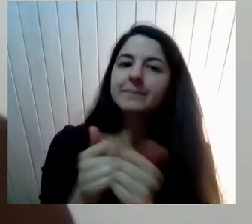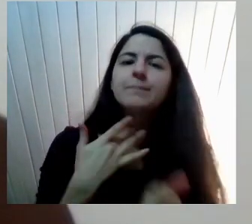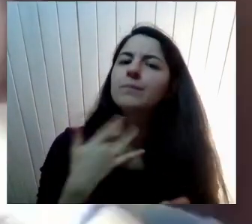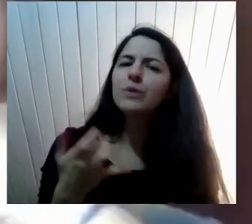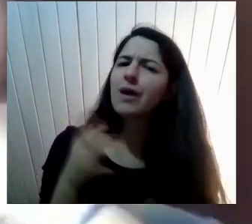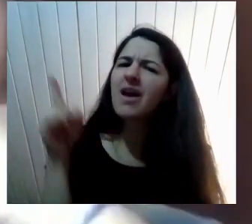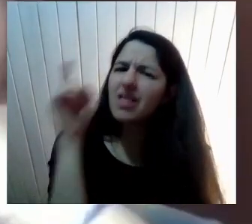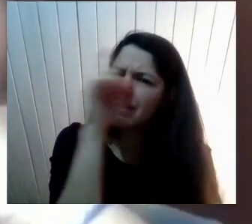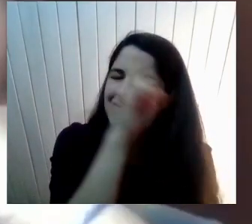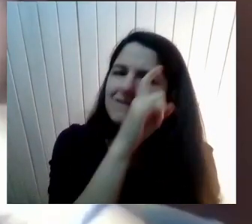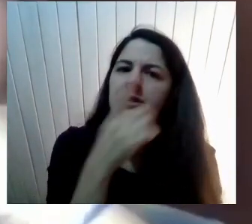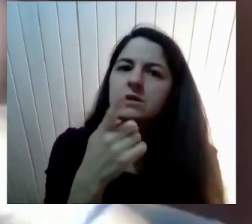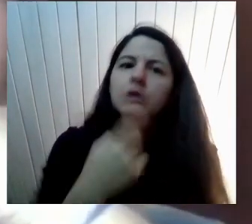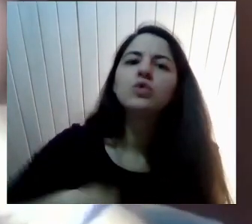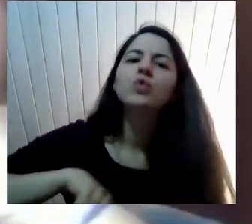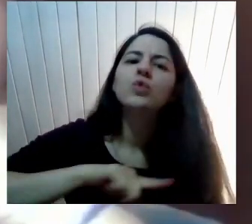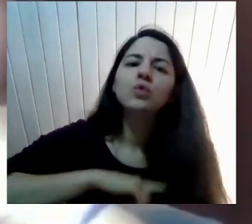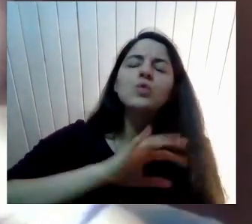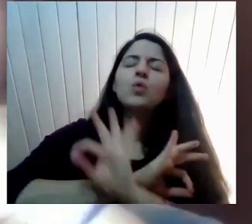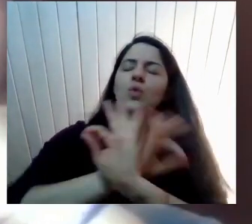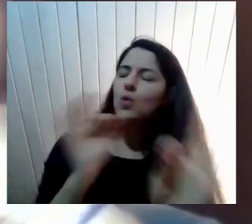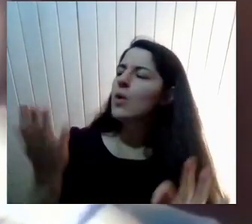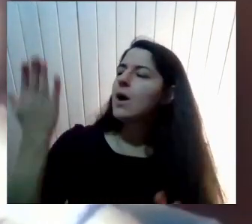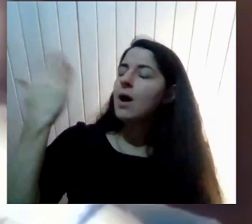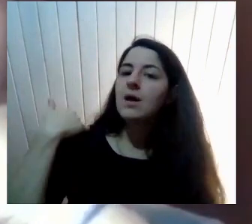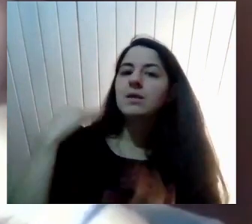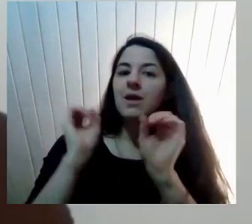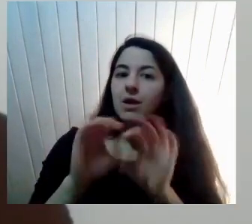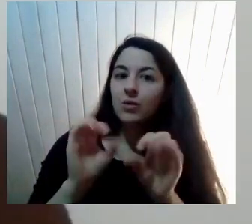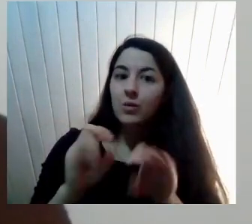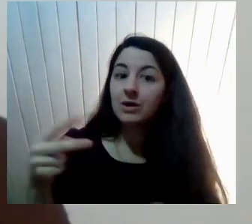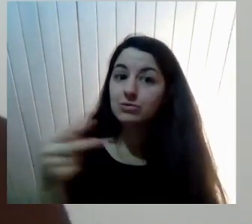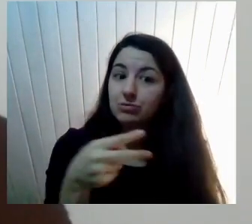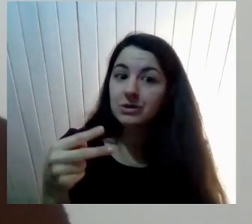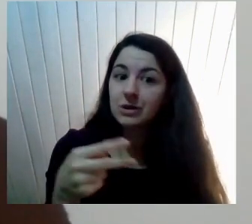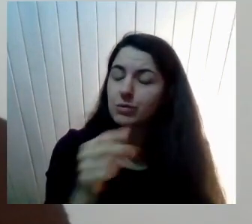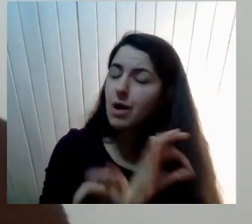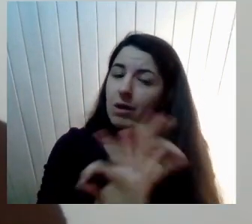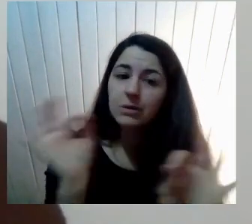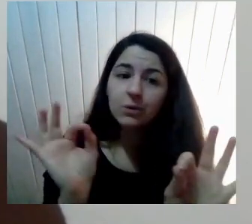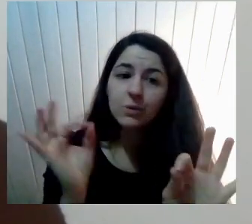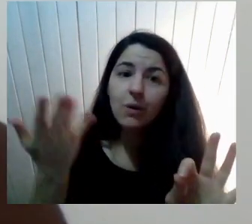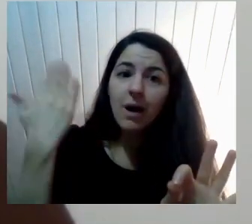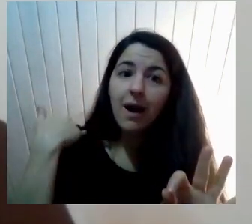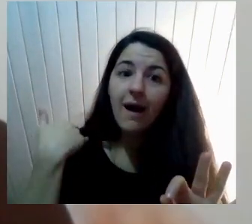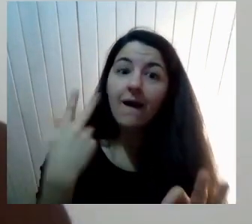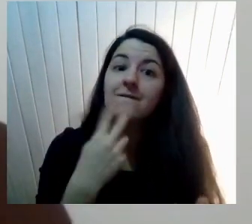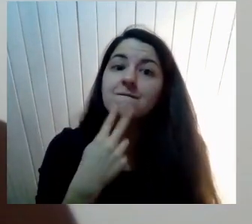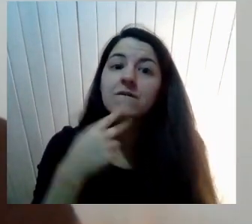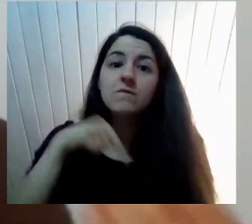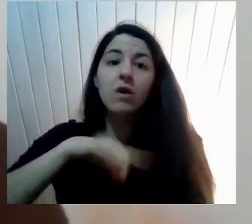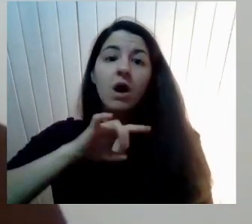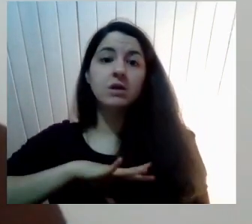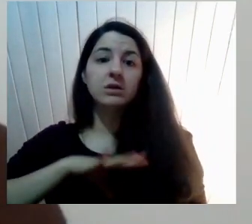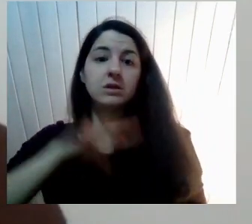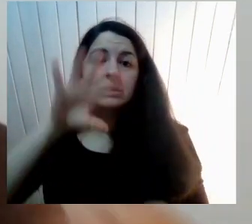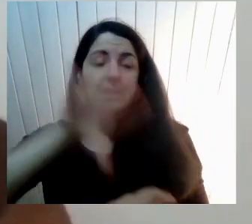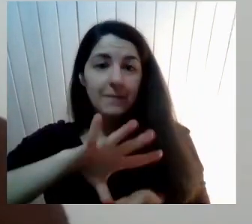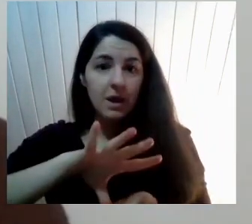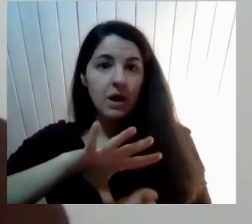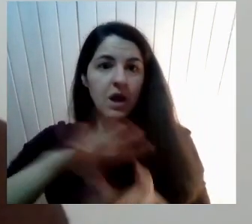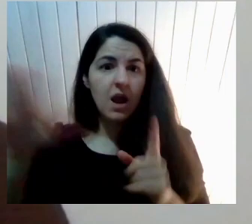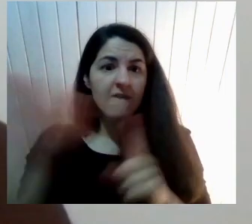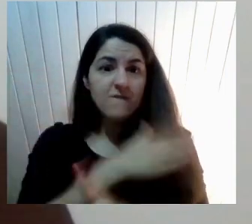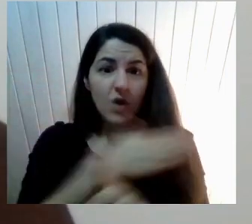hemos tenido Nunca educación sexual Ni nunca una educación Con esta perspectiva Venimos a un país Donde las violencias Las violaciones El abuso Se